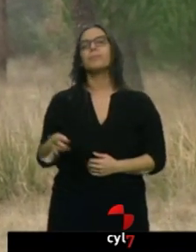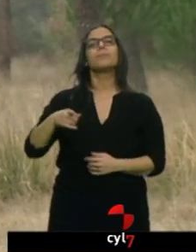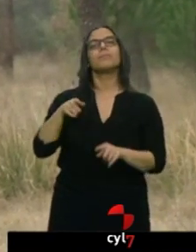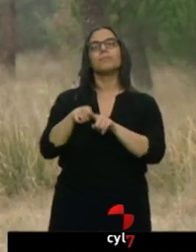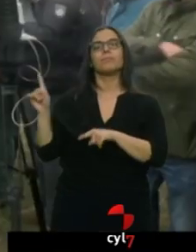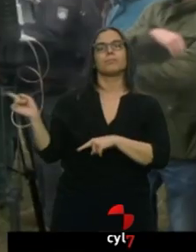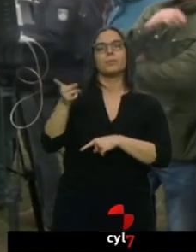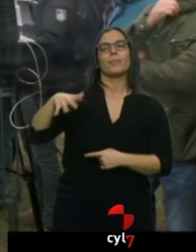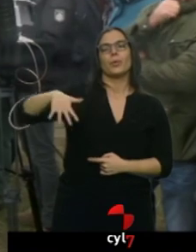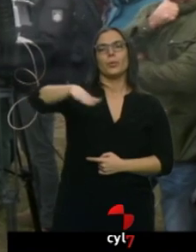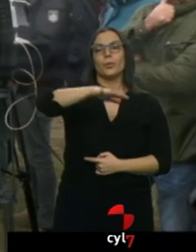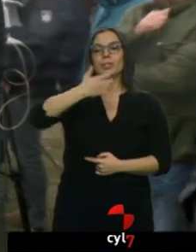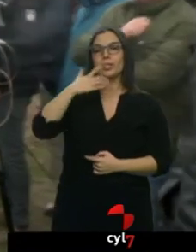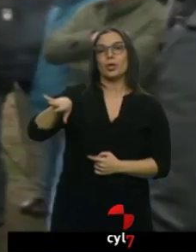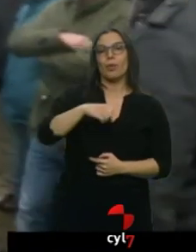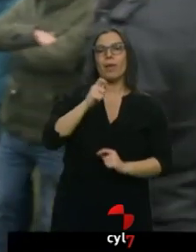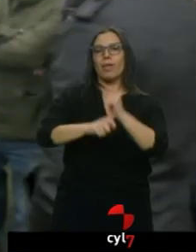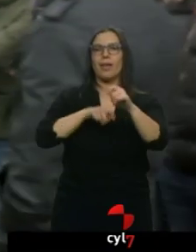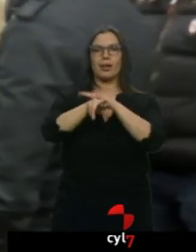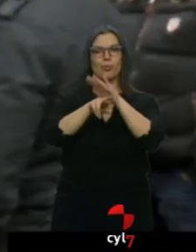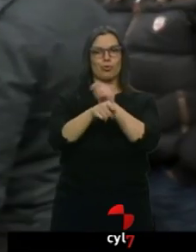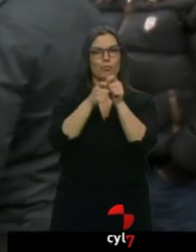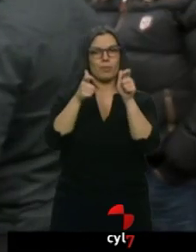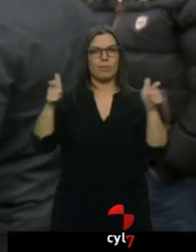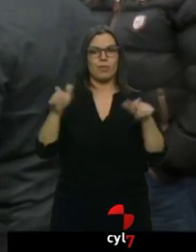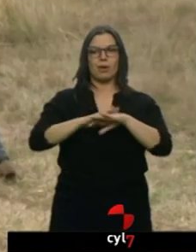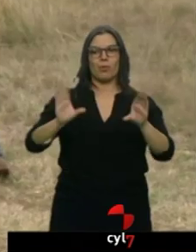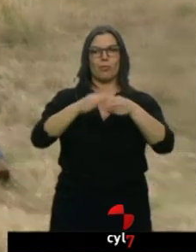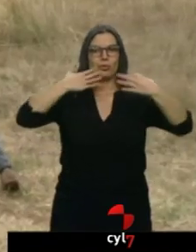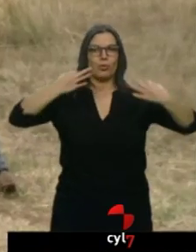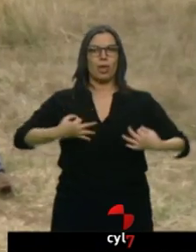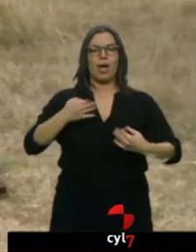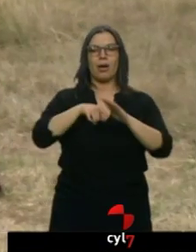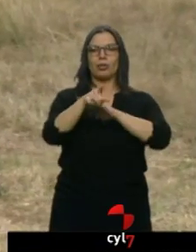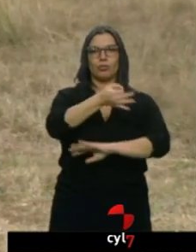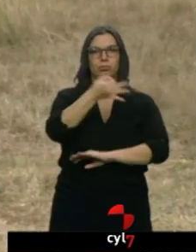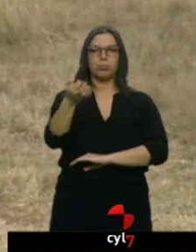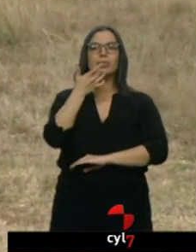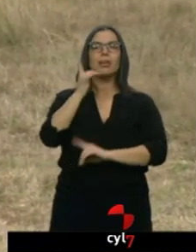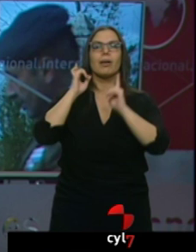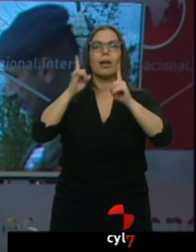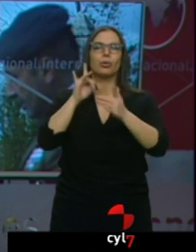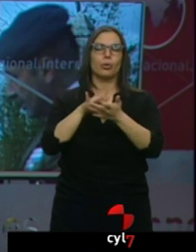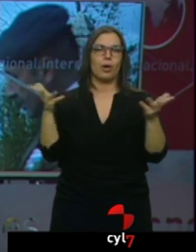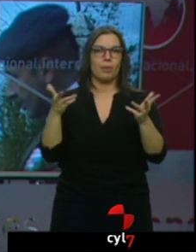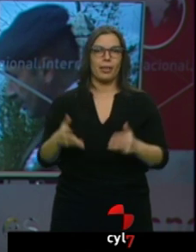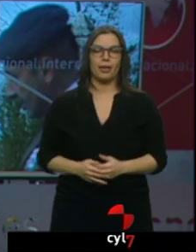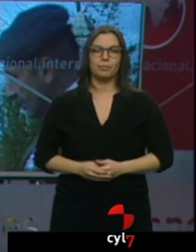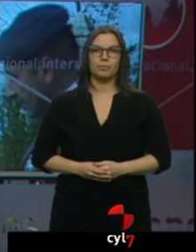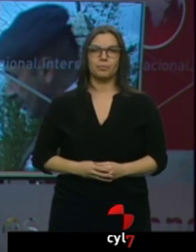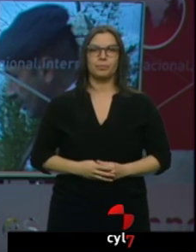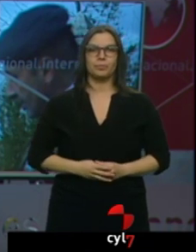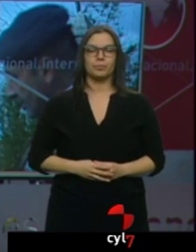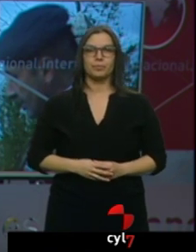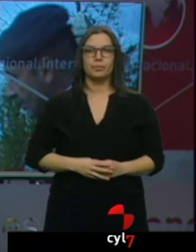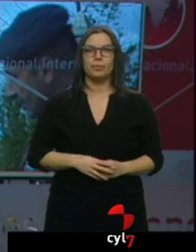ayudará a dotar de más recursos a estos cuerpos de seguridad para una gestión eficiente ante posibles emergencias. El regimiento de